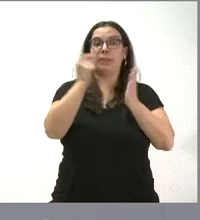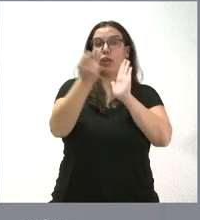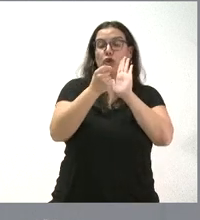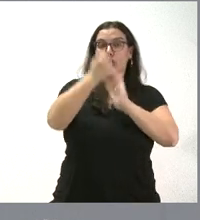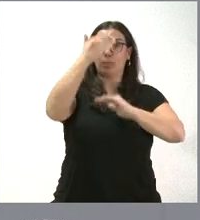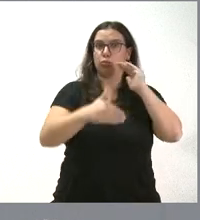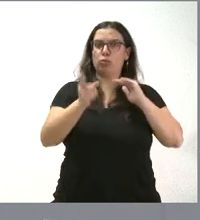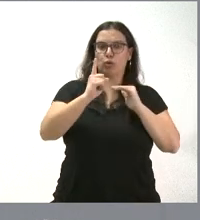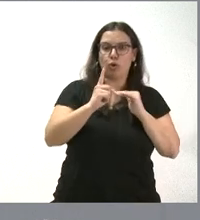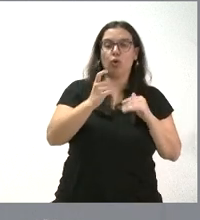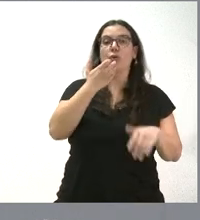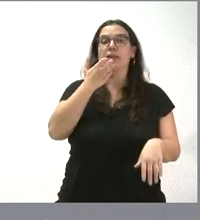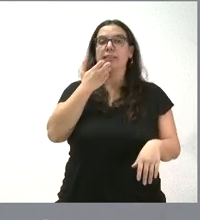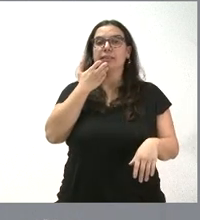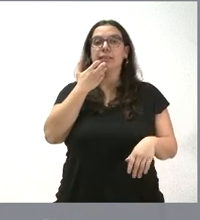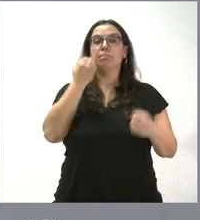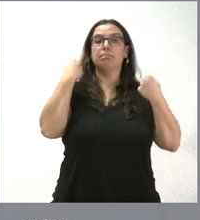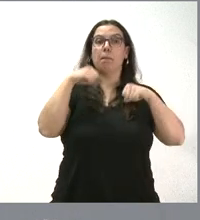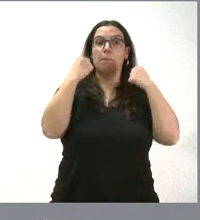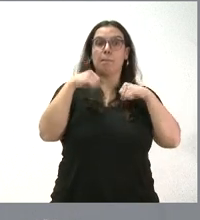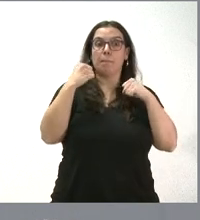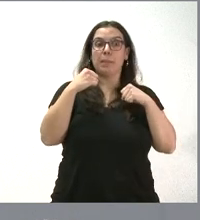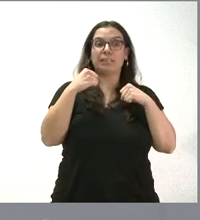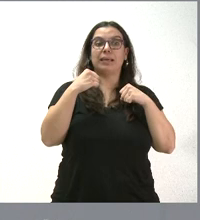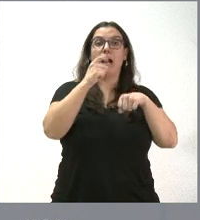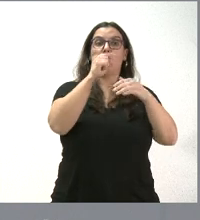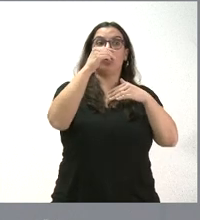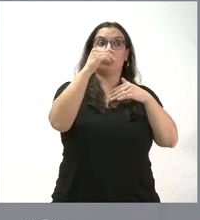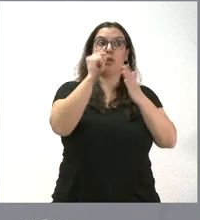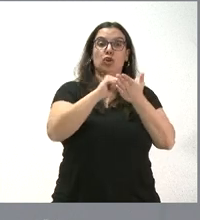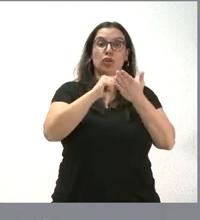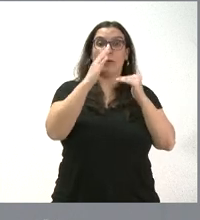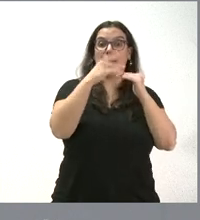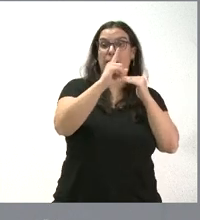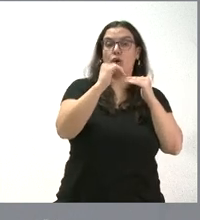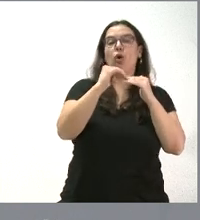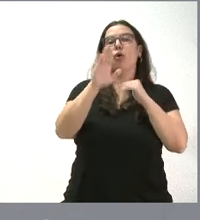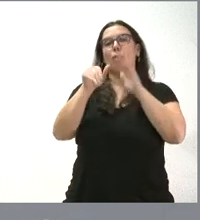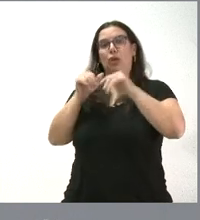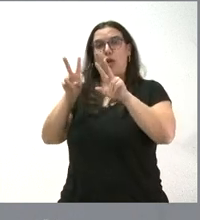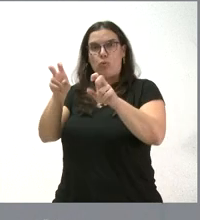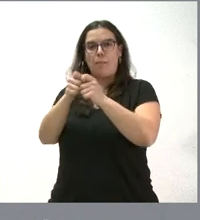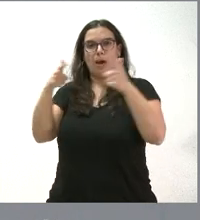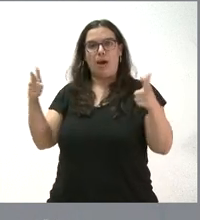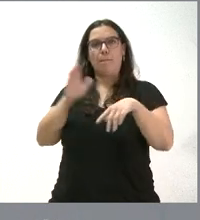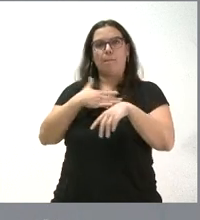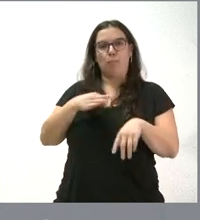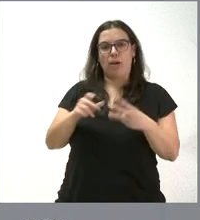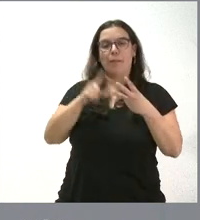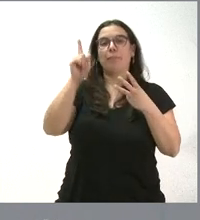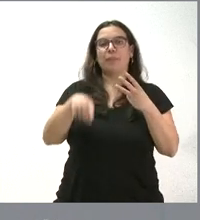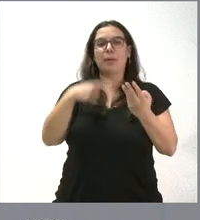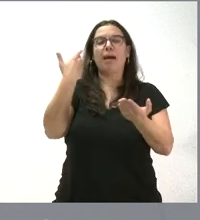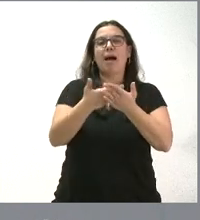acceder al MIR lo puedan acceder para aquellas plazas MIR que quedan vacantes y, por tanto, nuevas convocatorias de MIR, que es acelerar las acreditaciones de aquellas